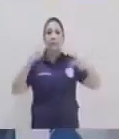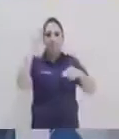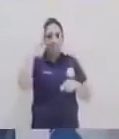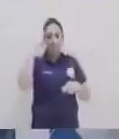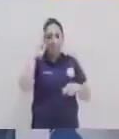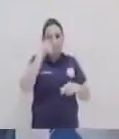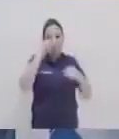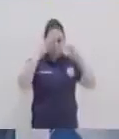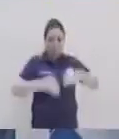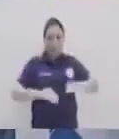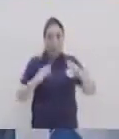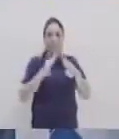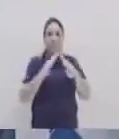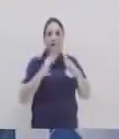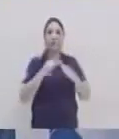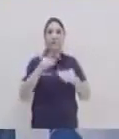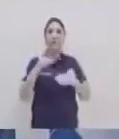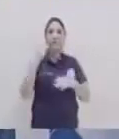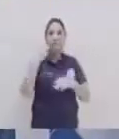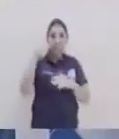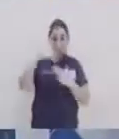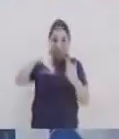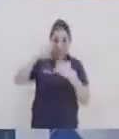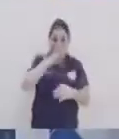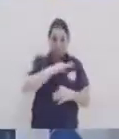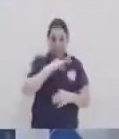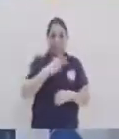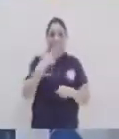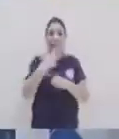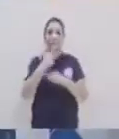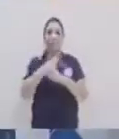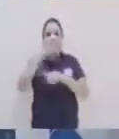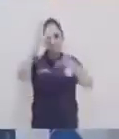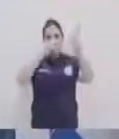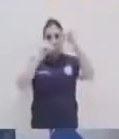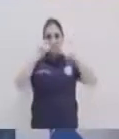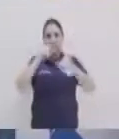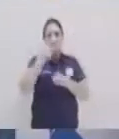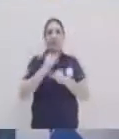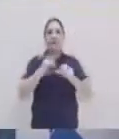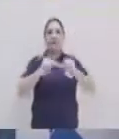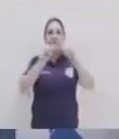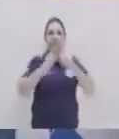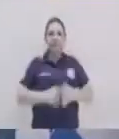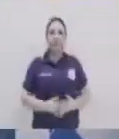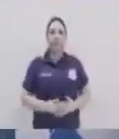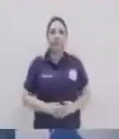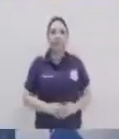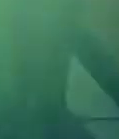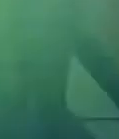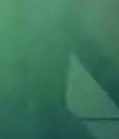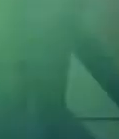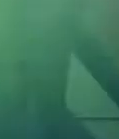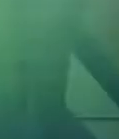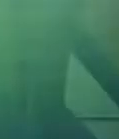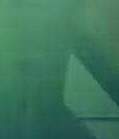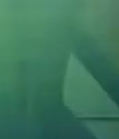lenguaje, recuerden seguirnos en nuestras redes sociales como Aprendo en Casa Guate y recuerden que Guatemala no se detiene.